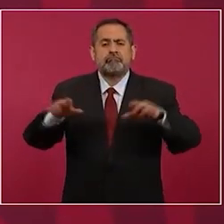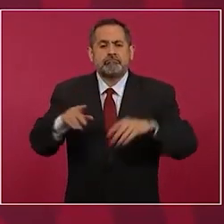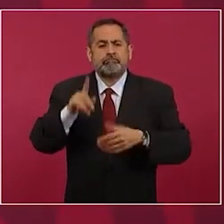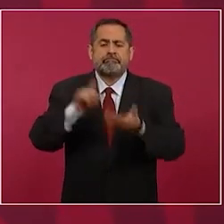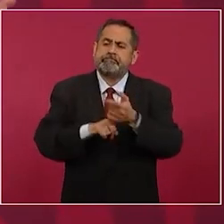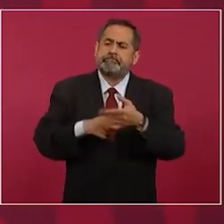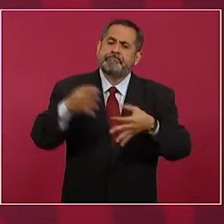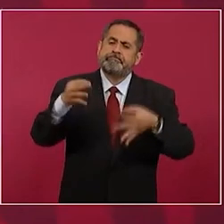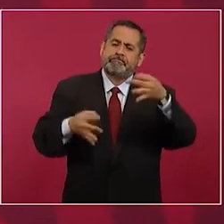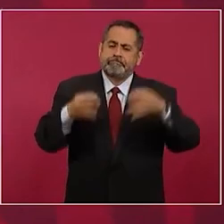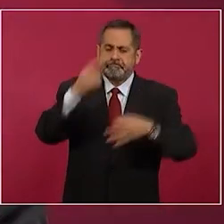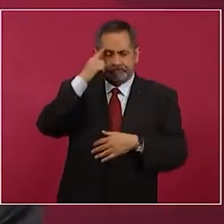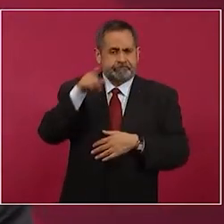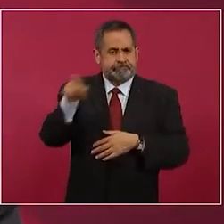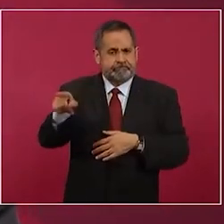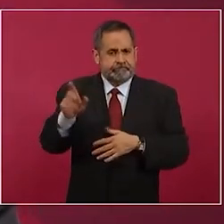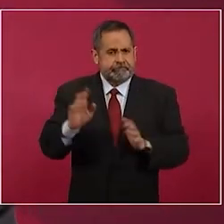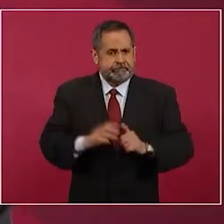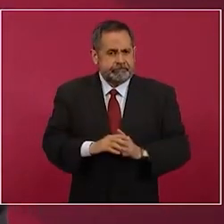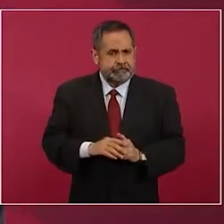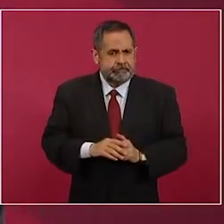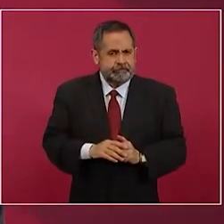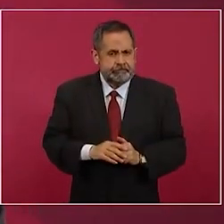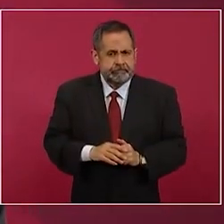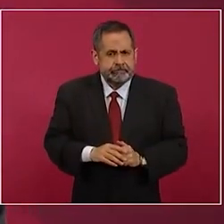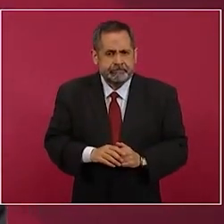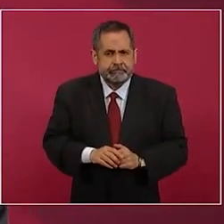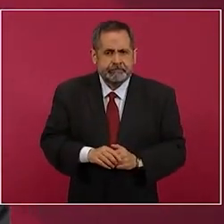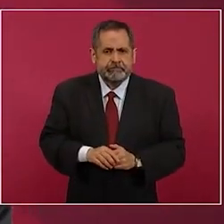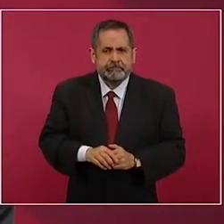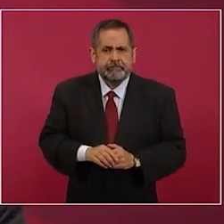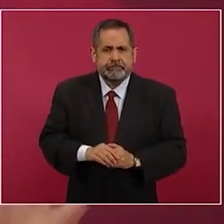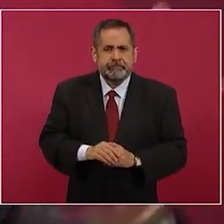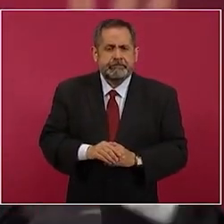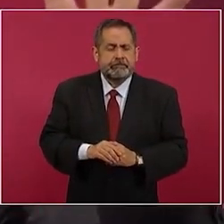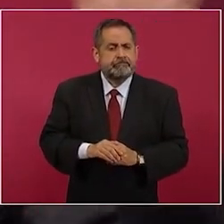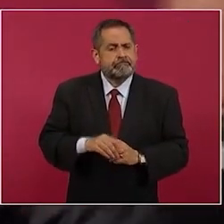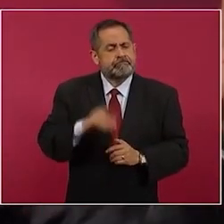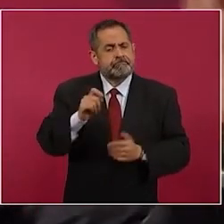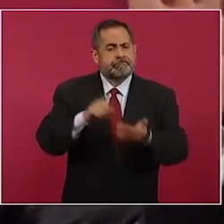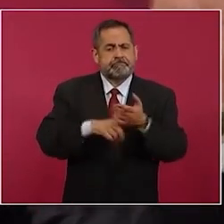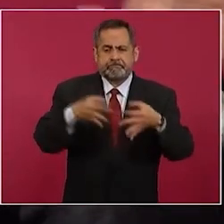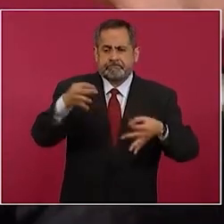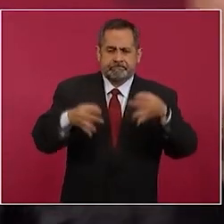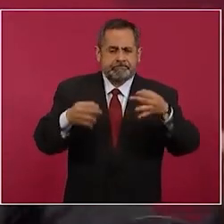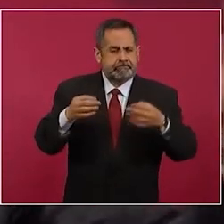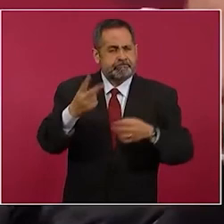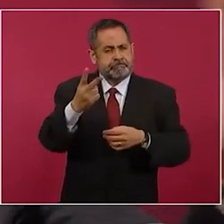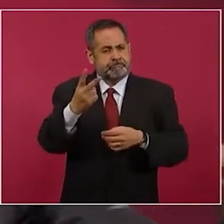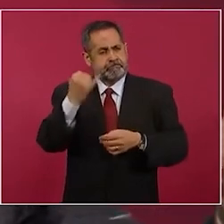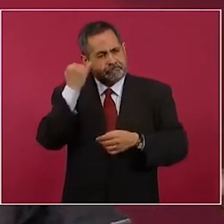juicio donde hay dos